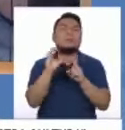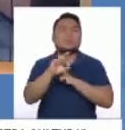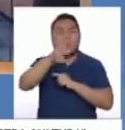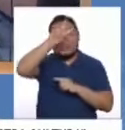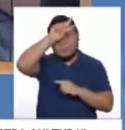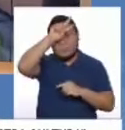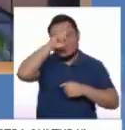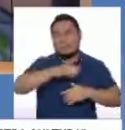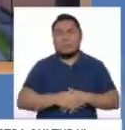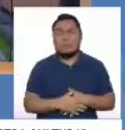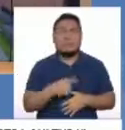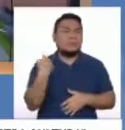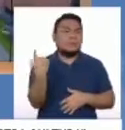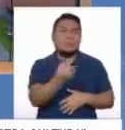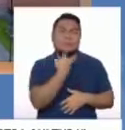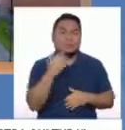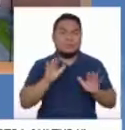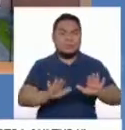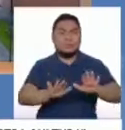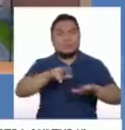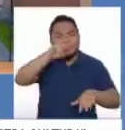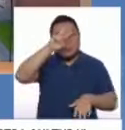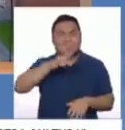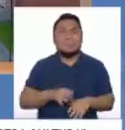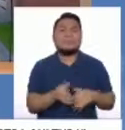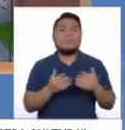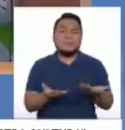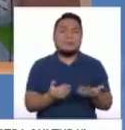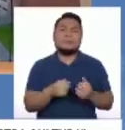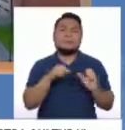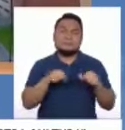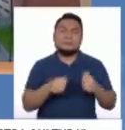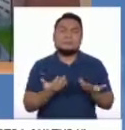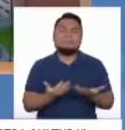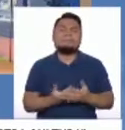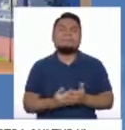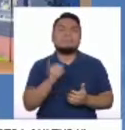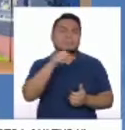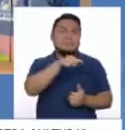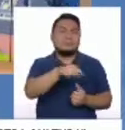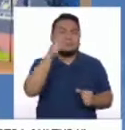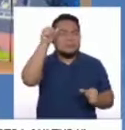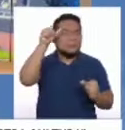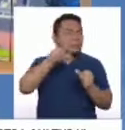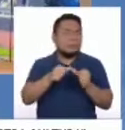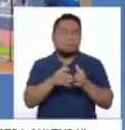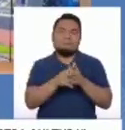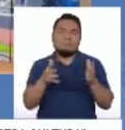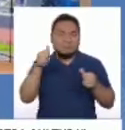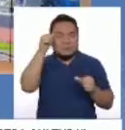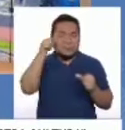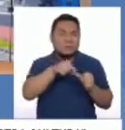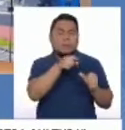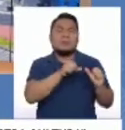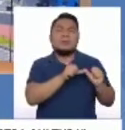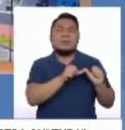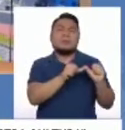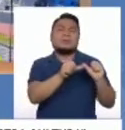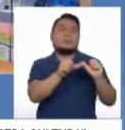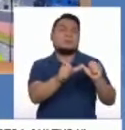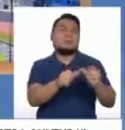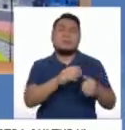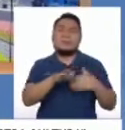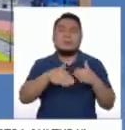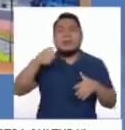nuestro patrimonio, y será eso, será el recuerdo que nos ilumine y que nos